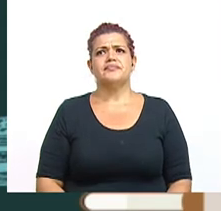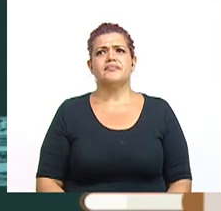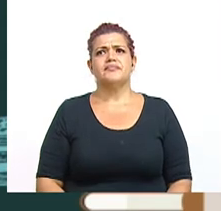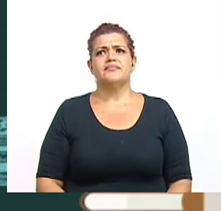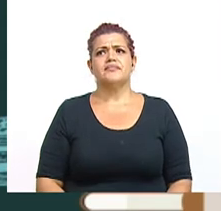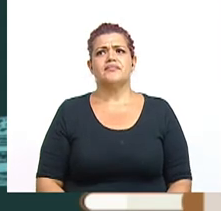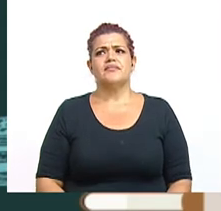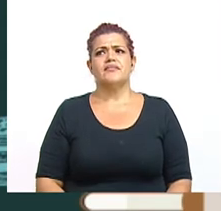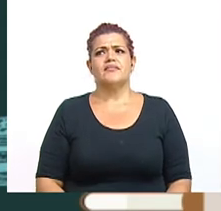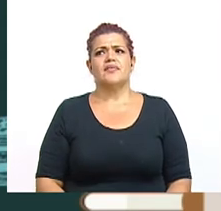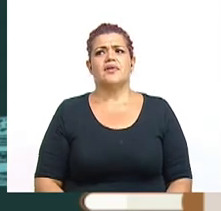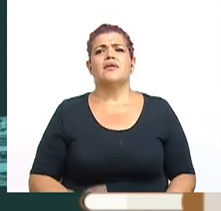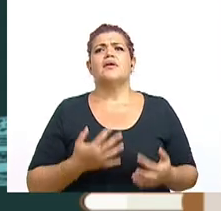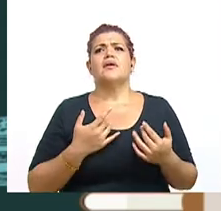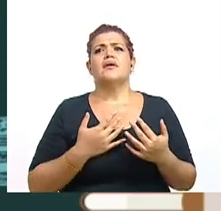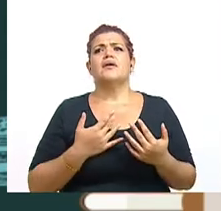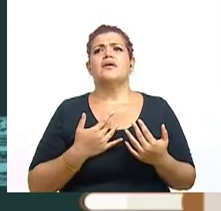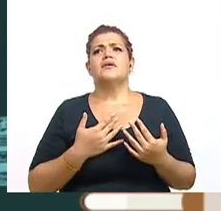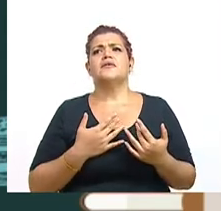Vamos a ver si está don Luis.